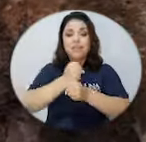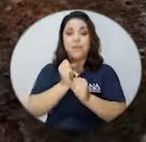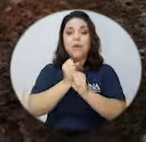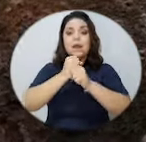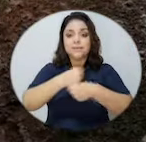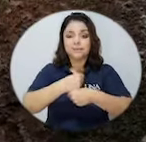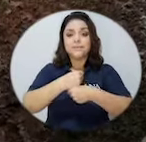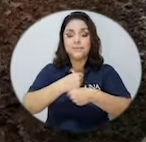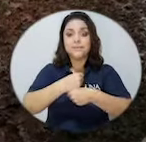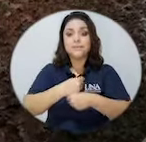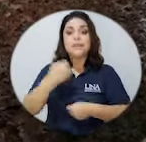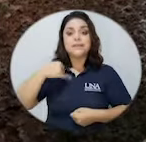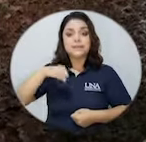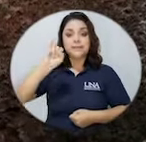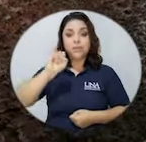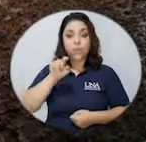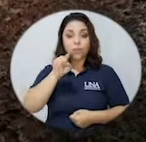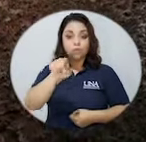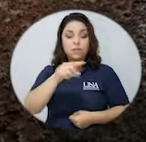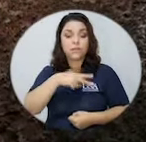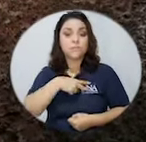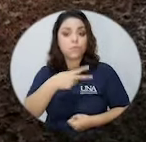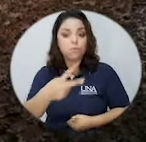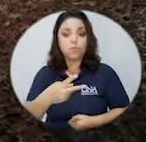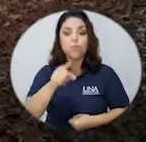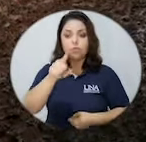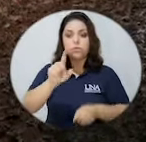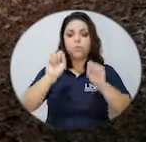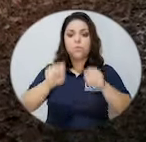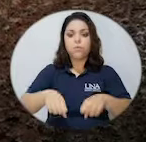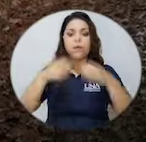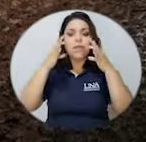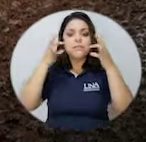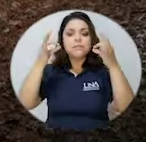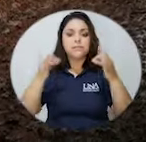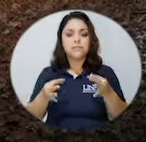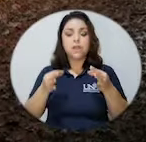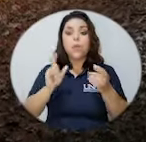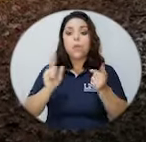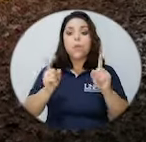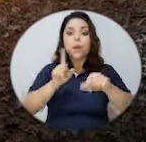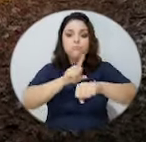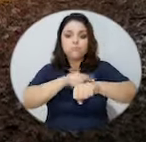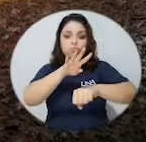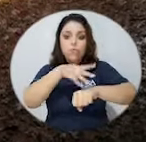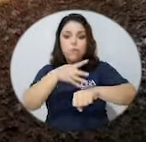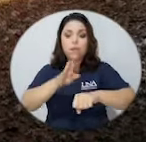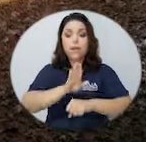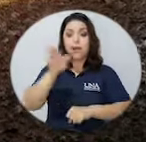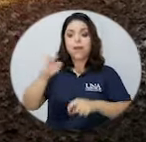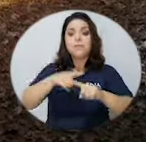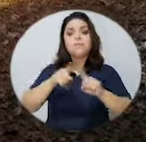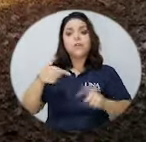Si usted es voluntario, usted puede decidir a cuáles jornadas ir, pero